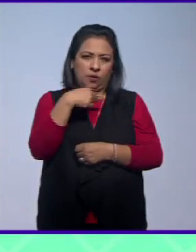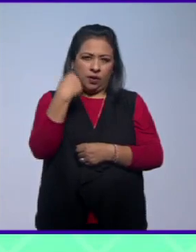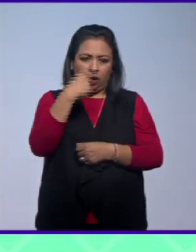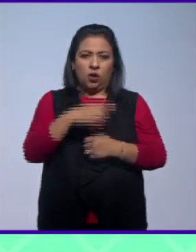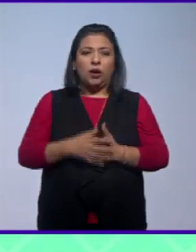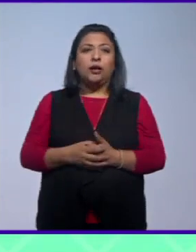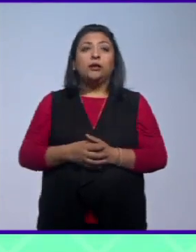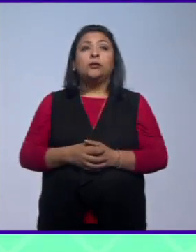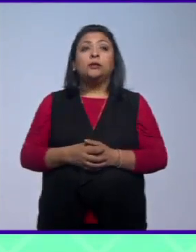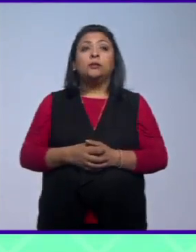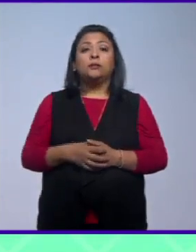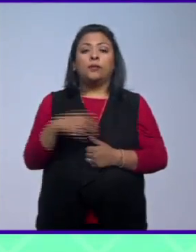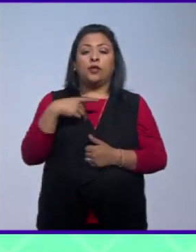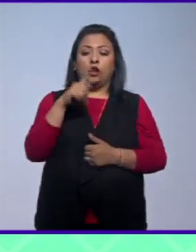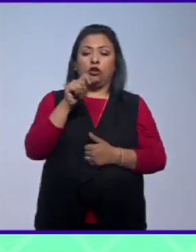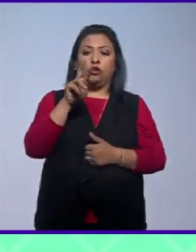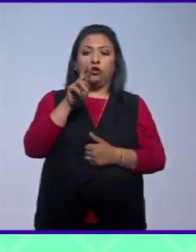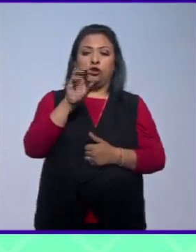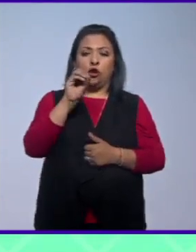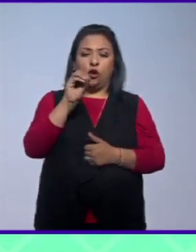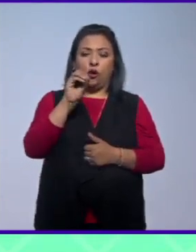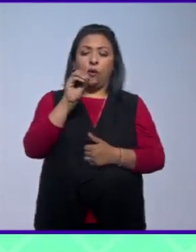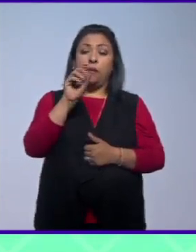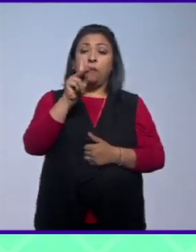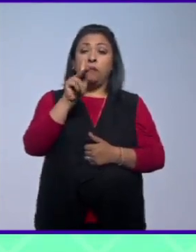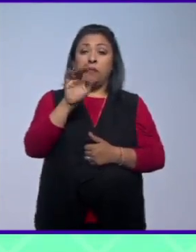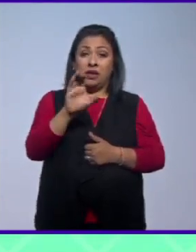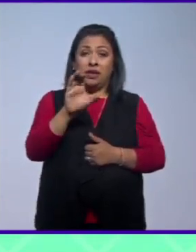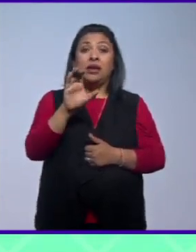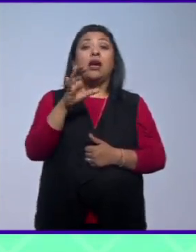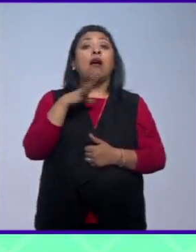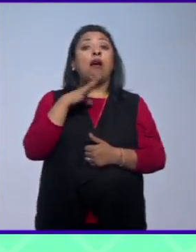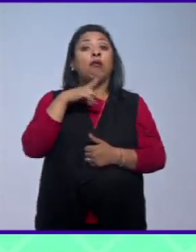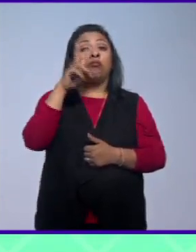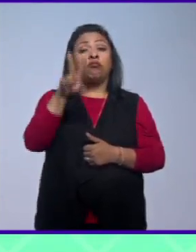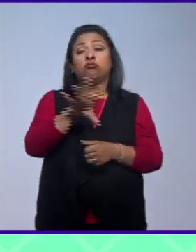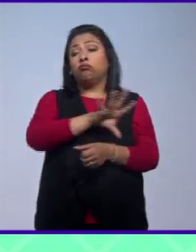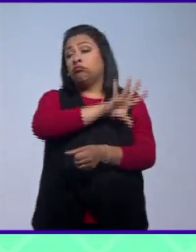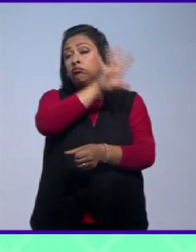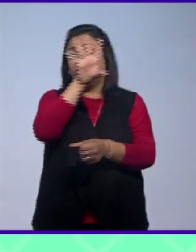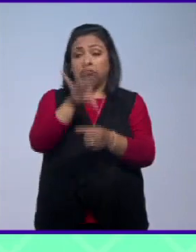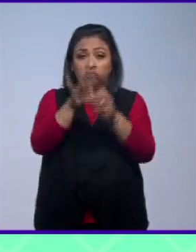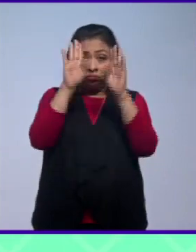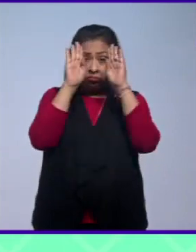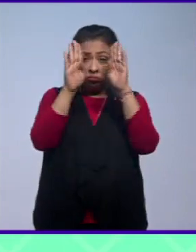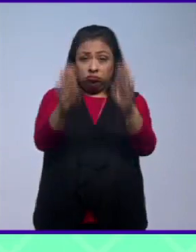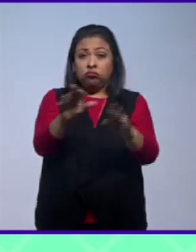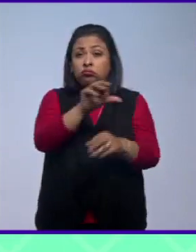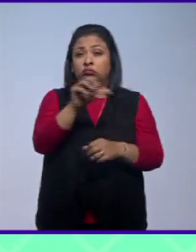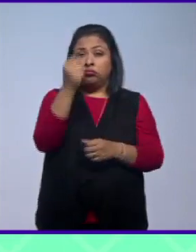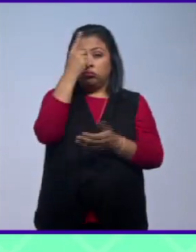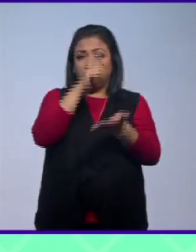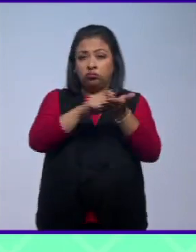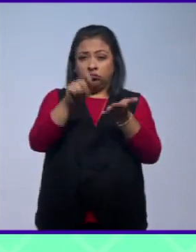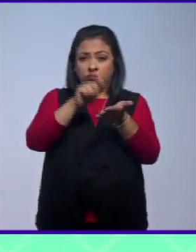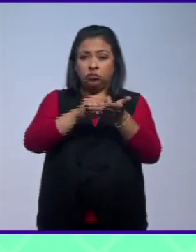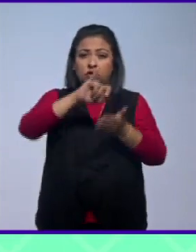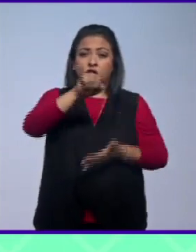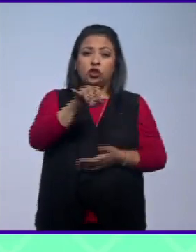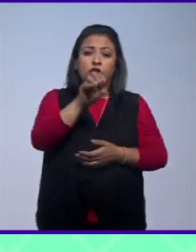El ensamble Tropi va a ser un repertorio íntegramente dedicado al compositor George Cramp